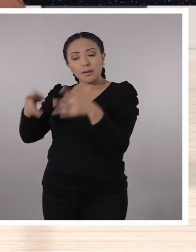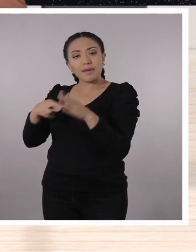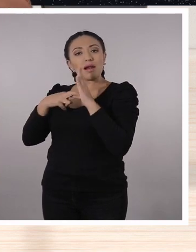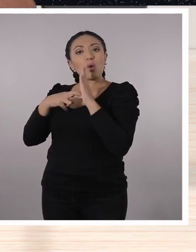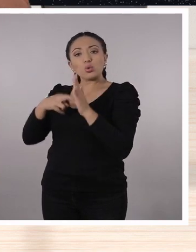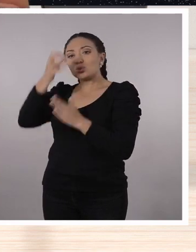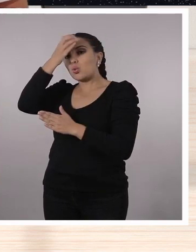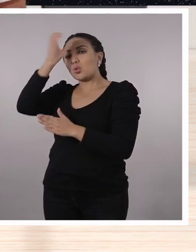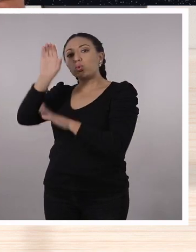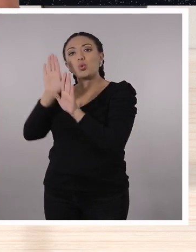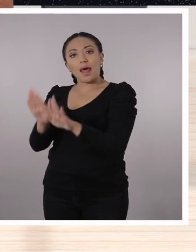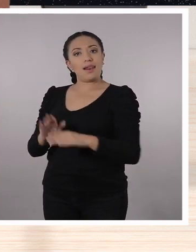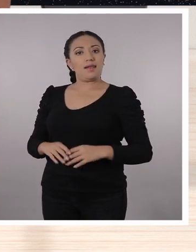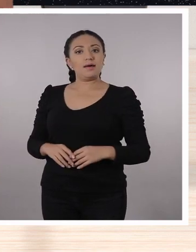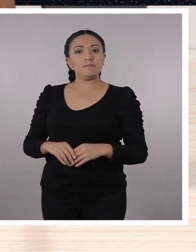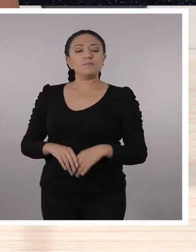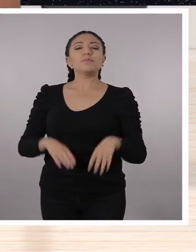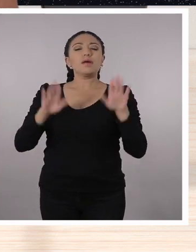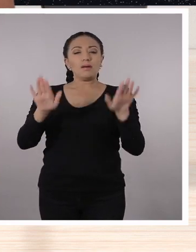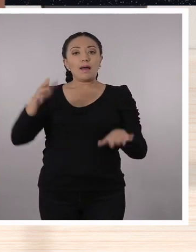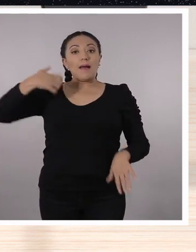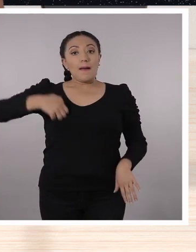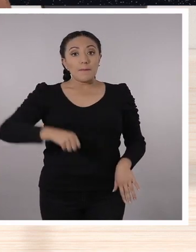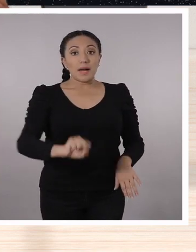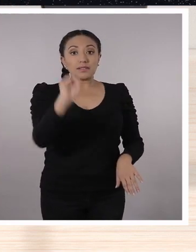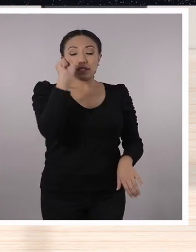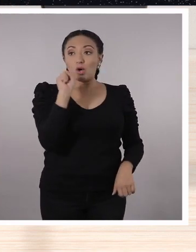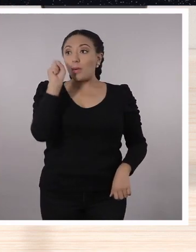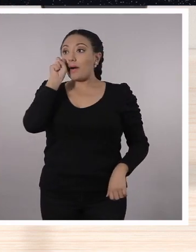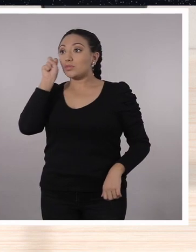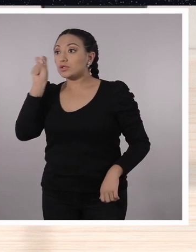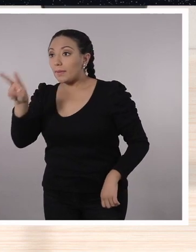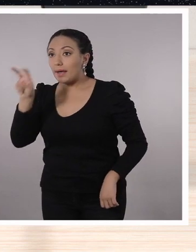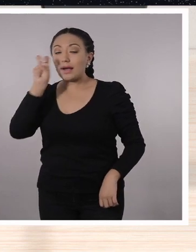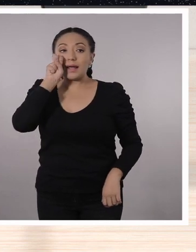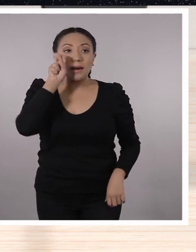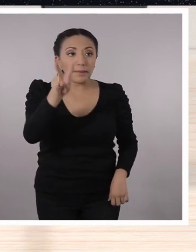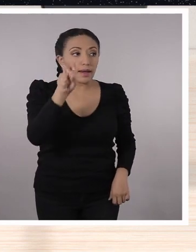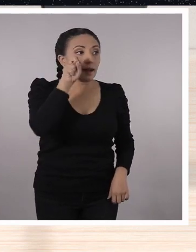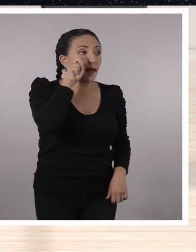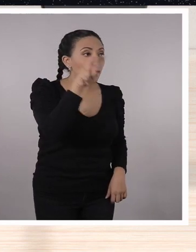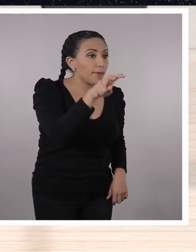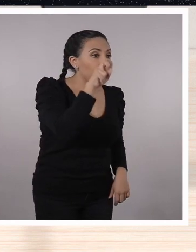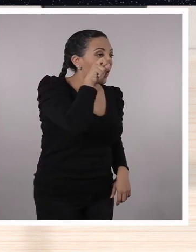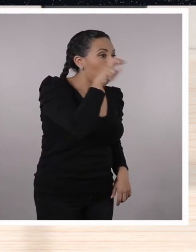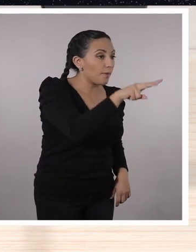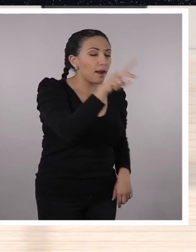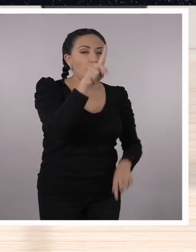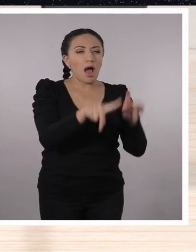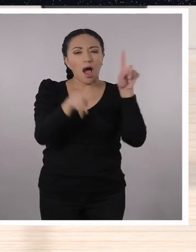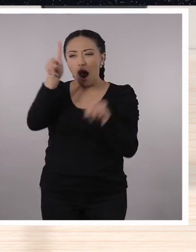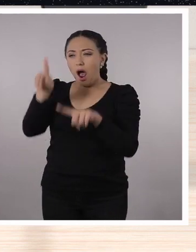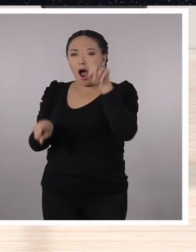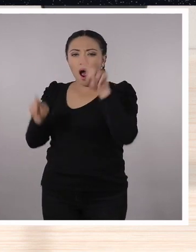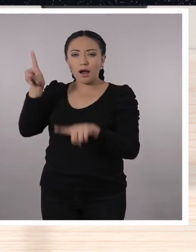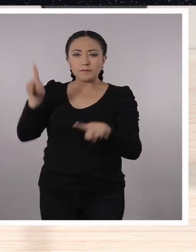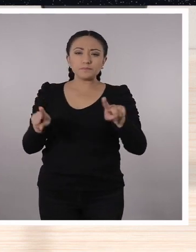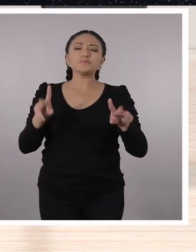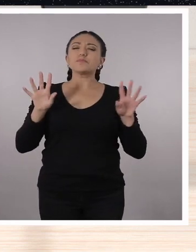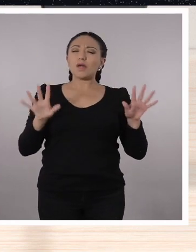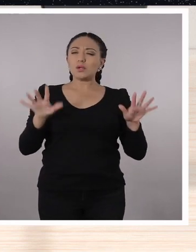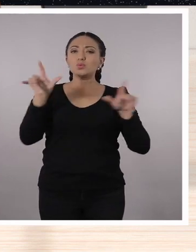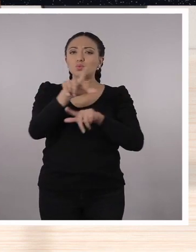viaje donde vamos a hablar y vamos a mirar, vamos a observar algunas zonas